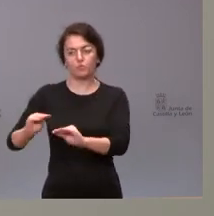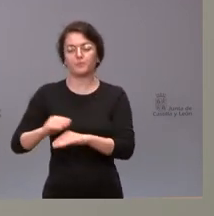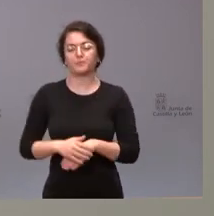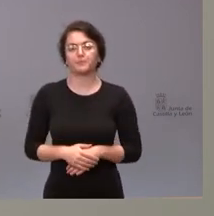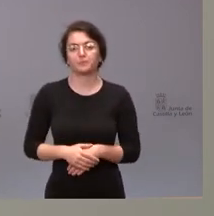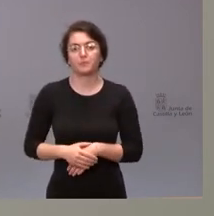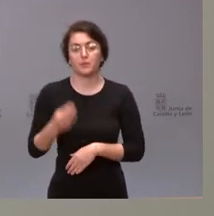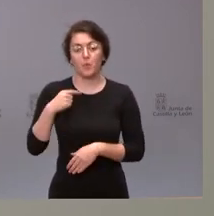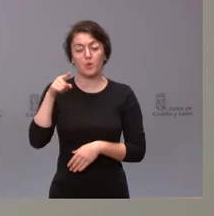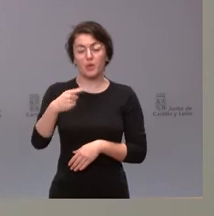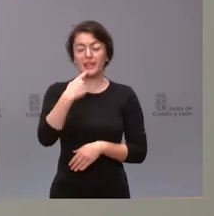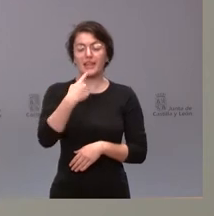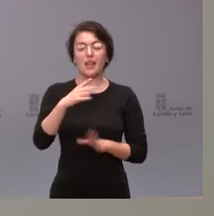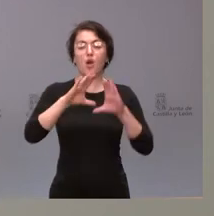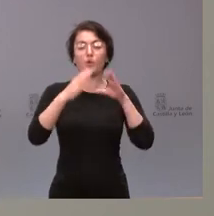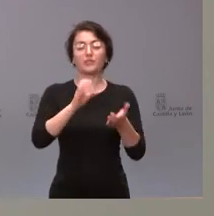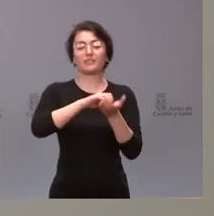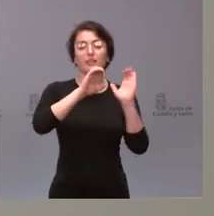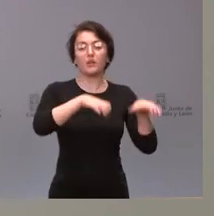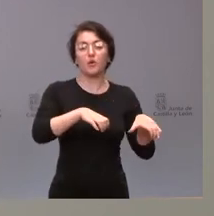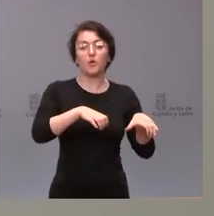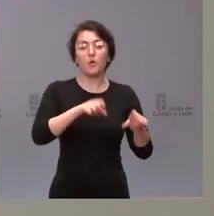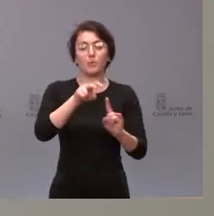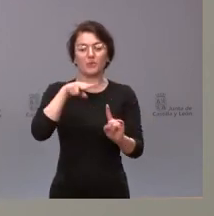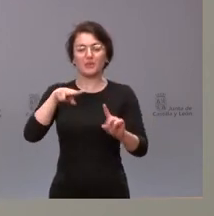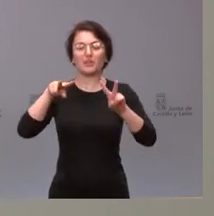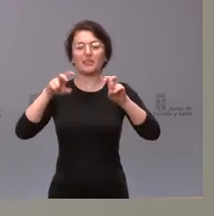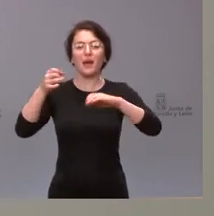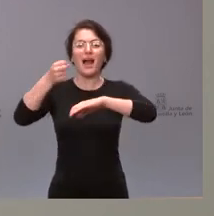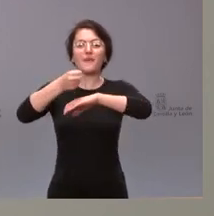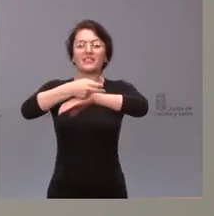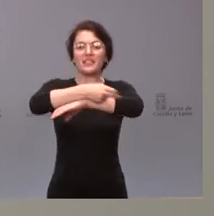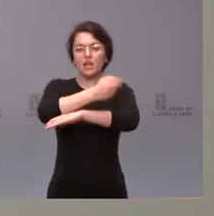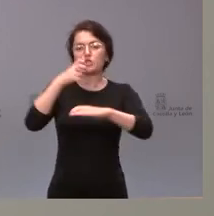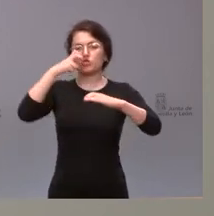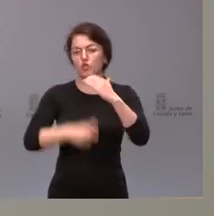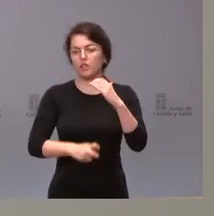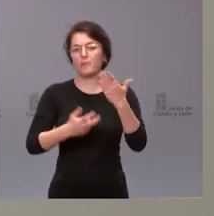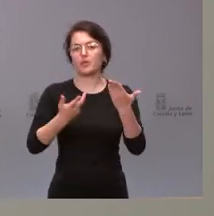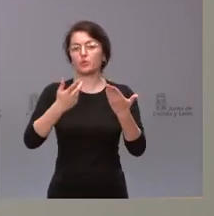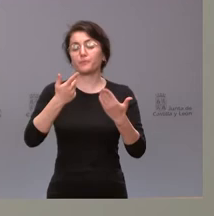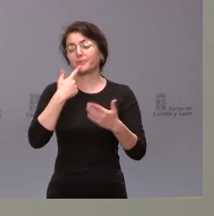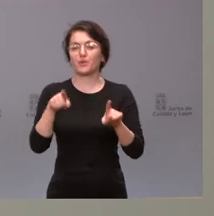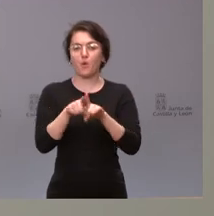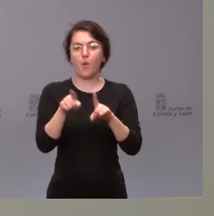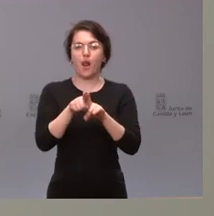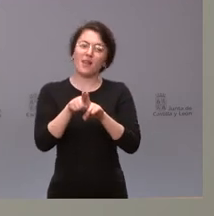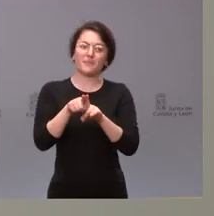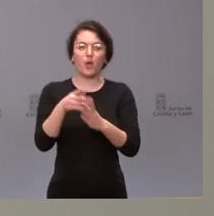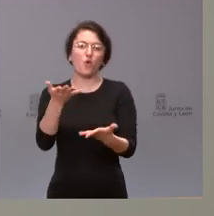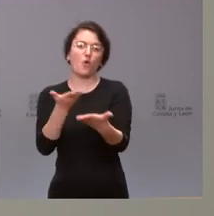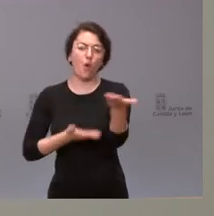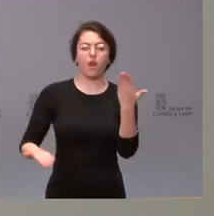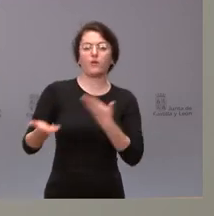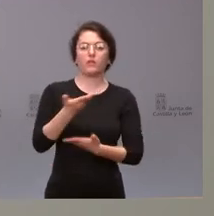plantea usted cuál es la posición de la Junta de Castilla y León sobre el soterramiento en la ciudad de Valladolid. Es una posición de colaboración. Nuestro